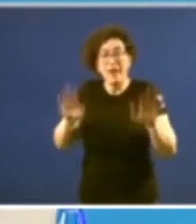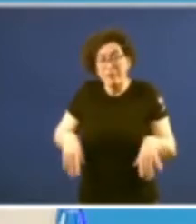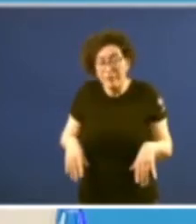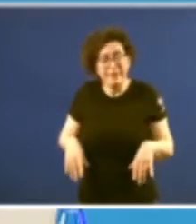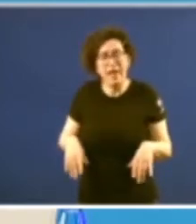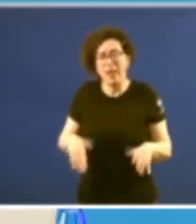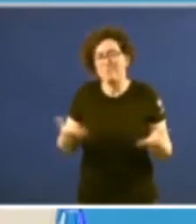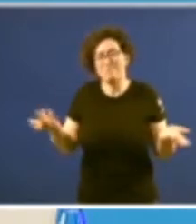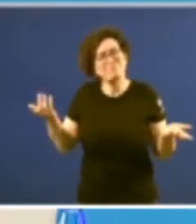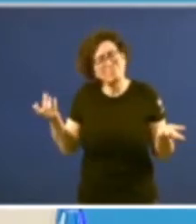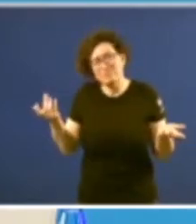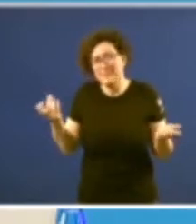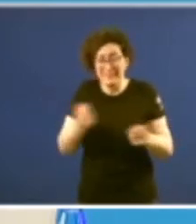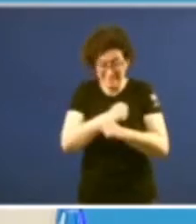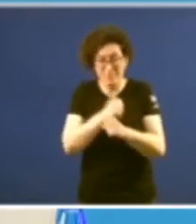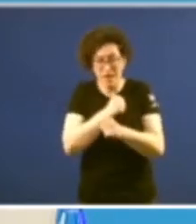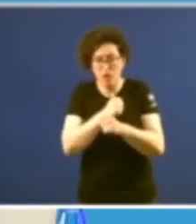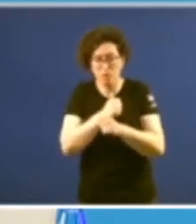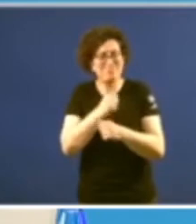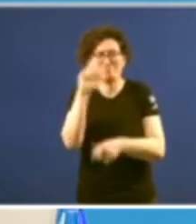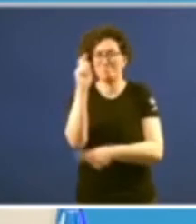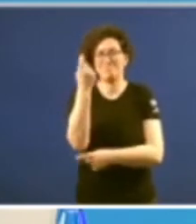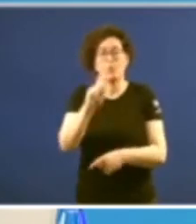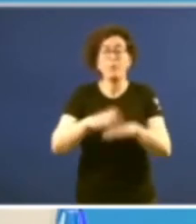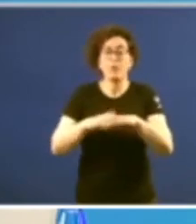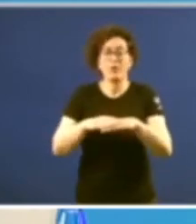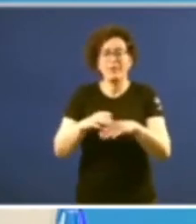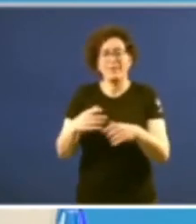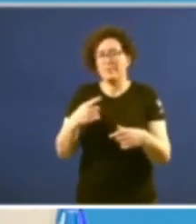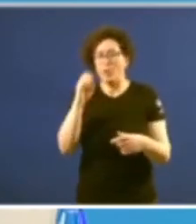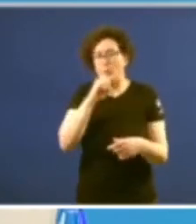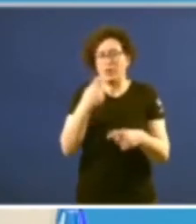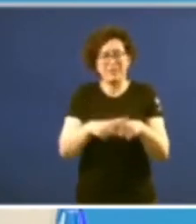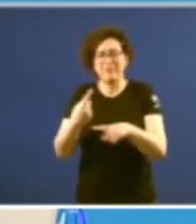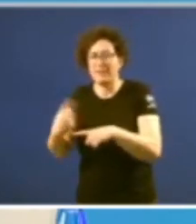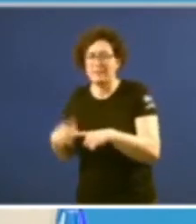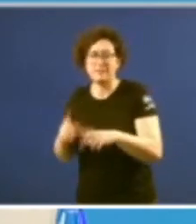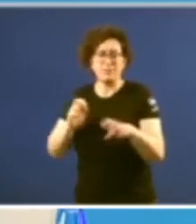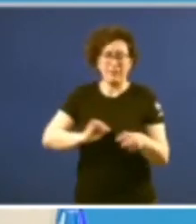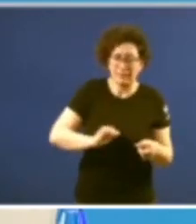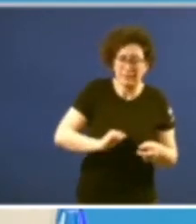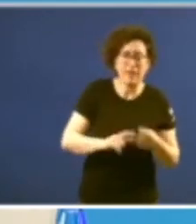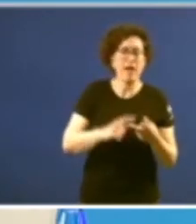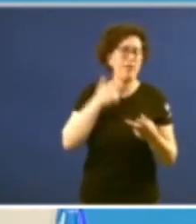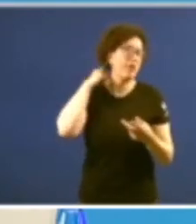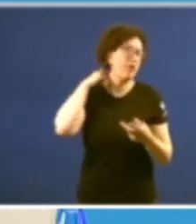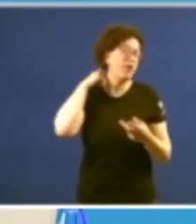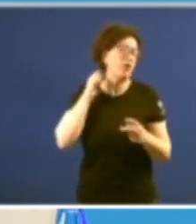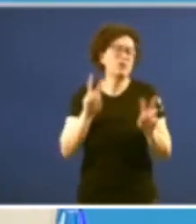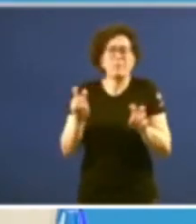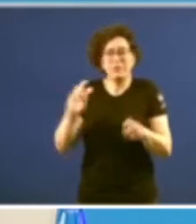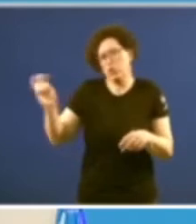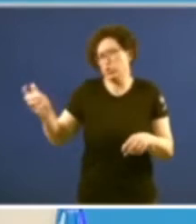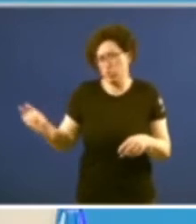pues el trabajo no fructifica porque hay diferencias insalvables en temas identitarios y en menor medida en temas de otra